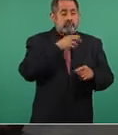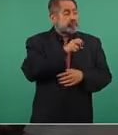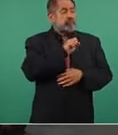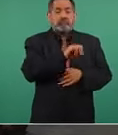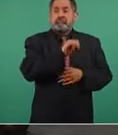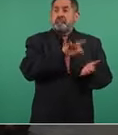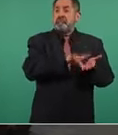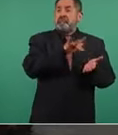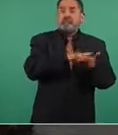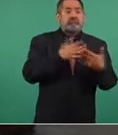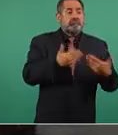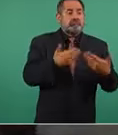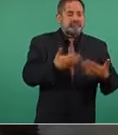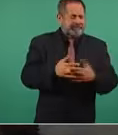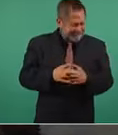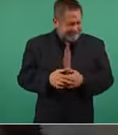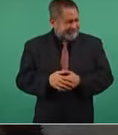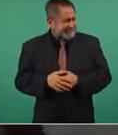Increíble.